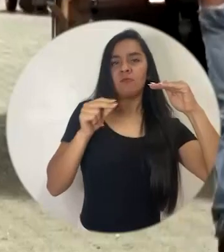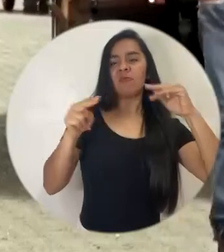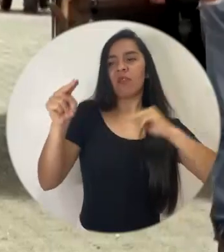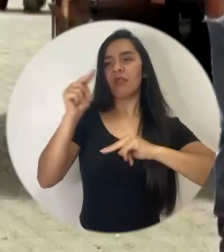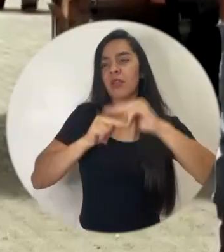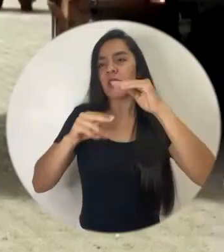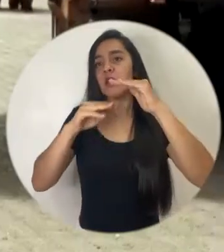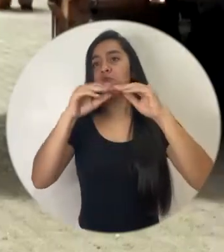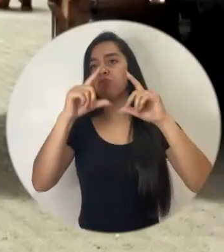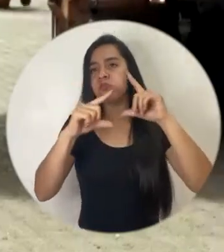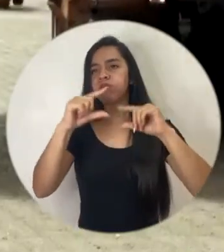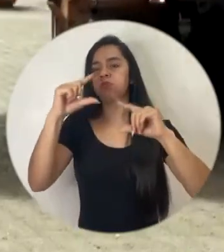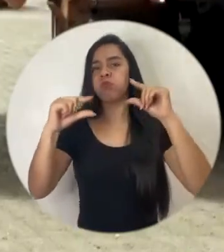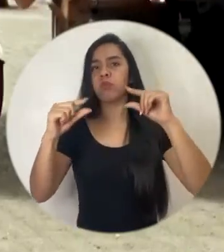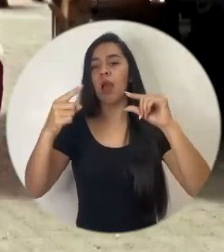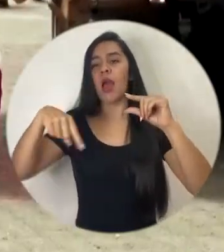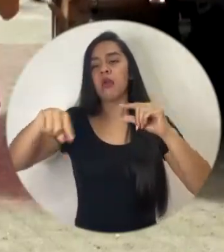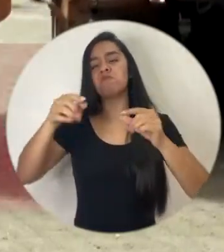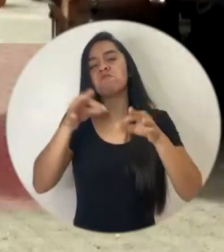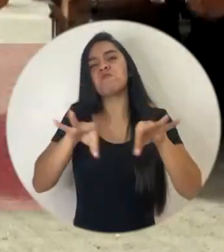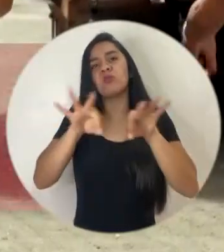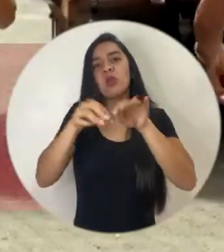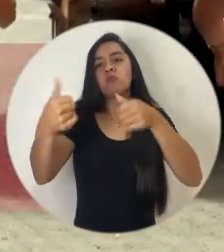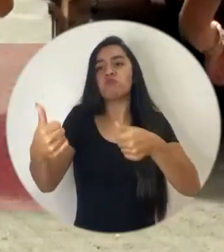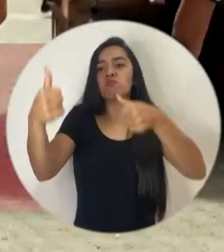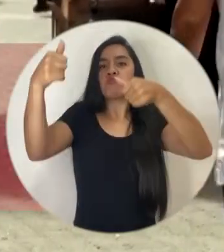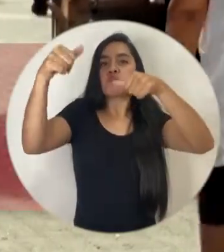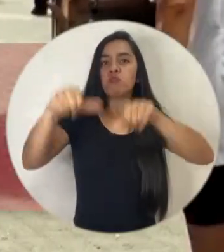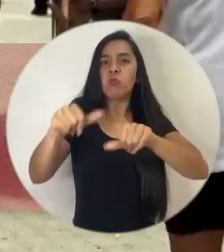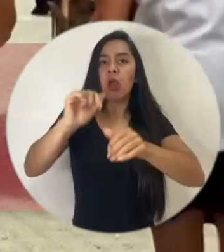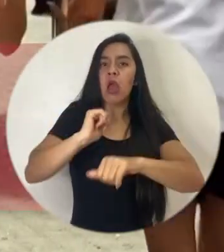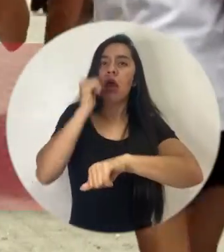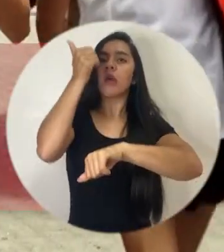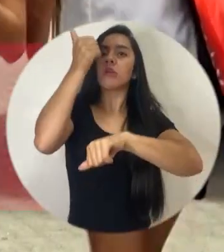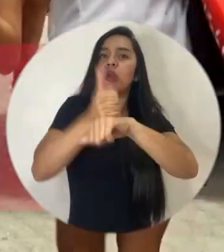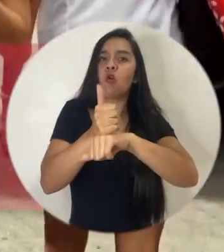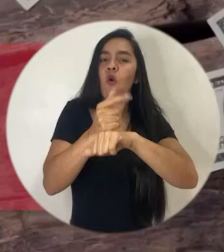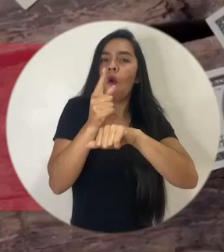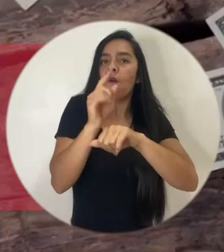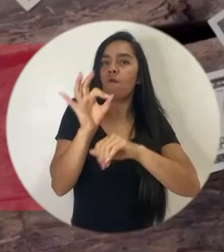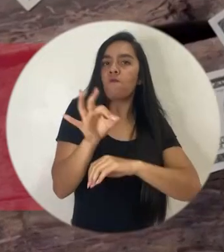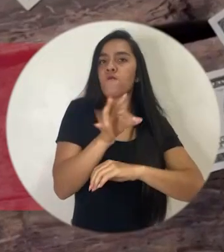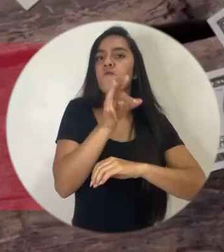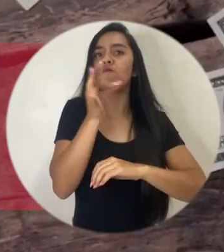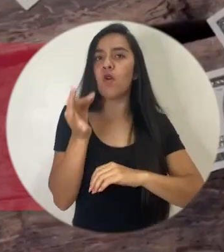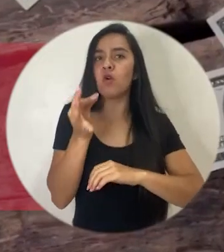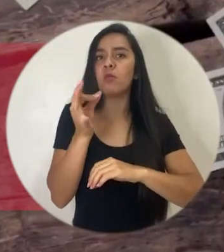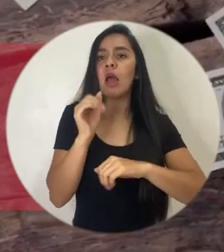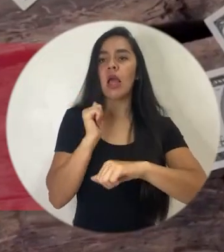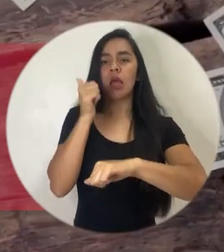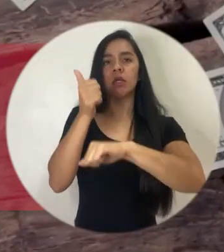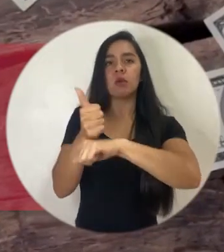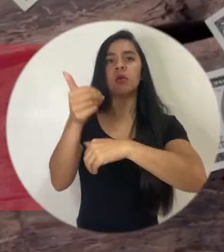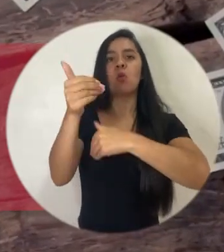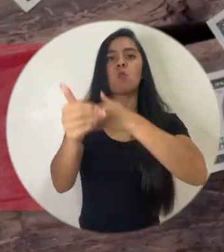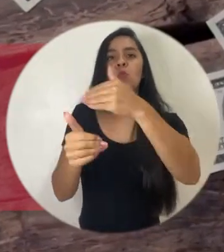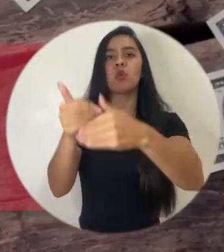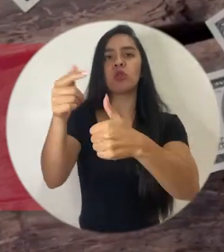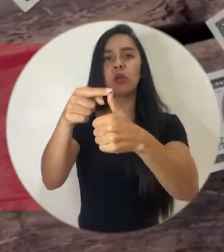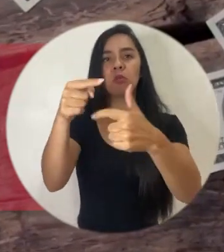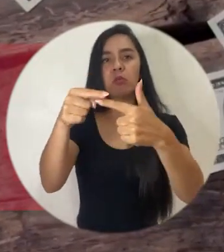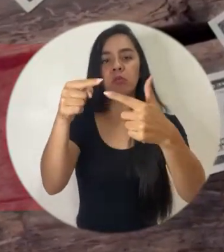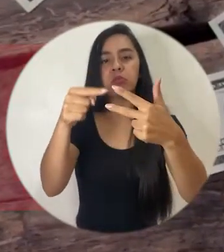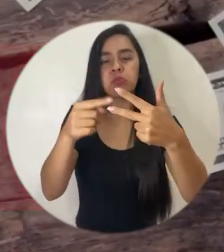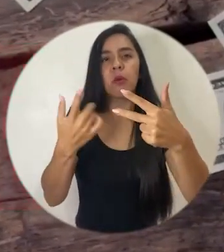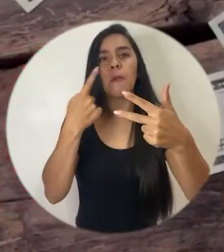Y lo que creo que es importante fue que logramos el acuerdo, logramos establecer una fórmula, logramos establecer